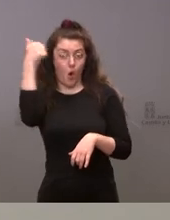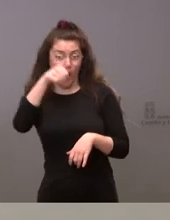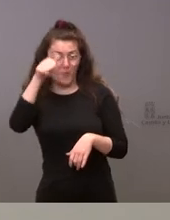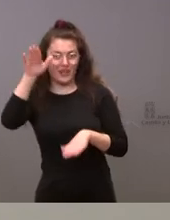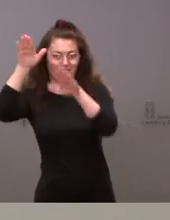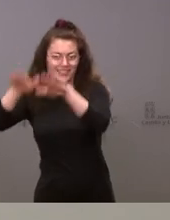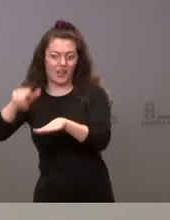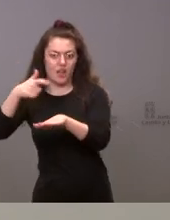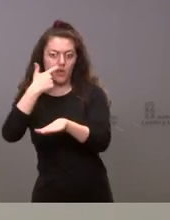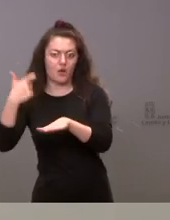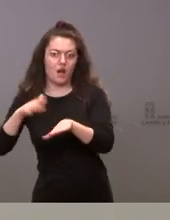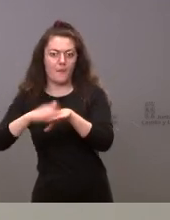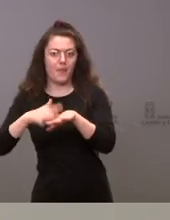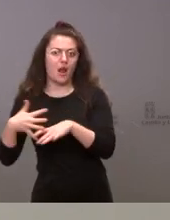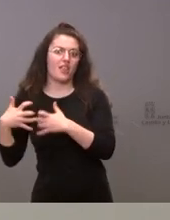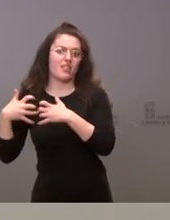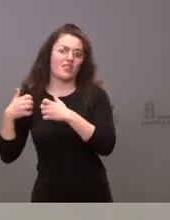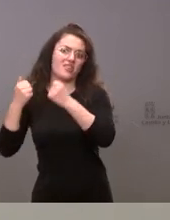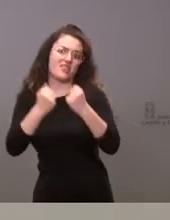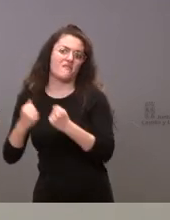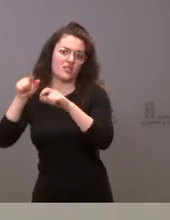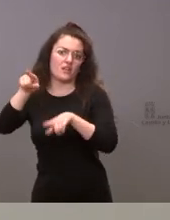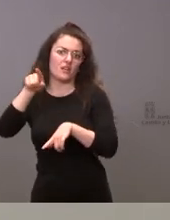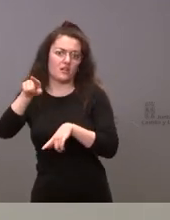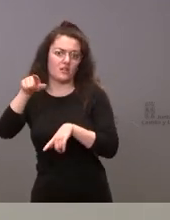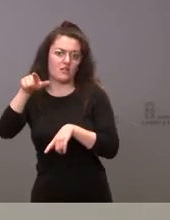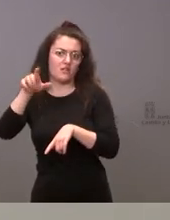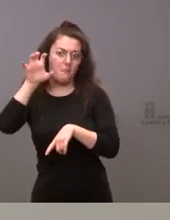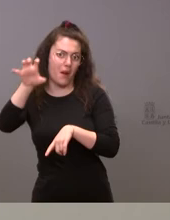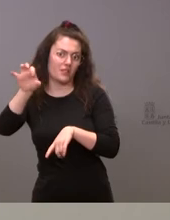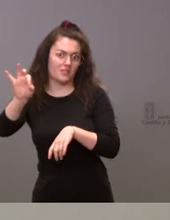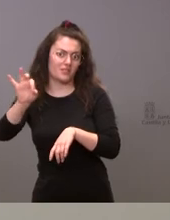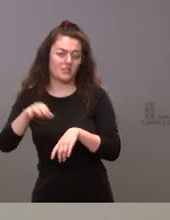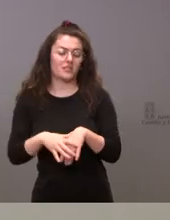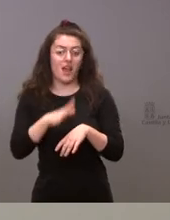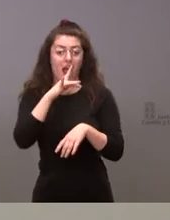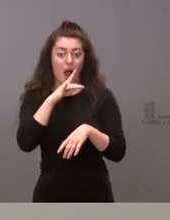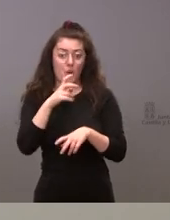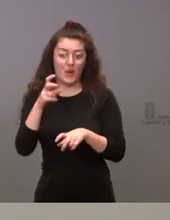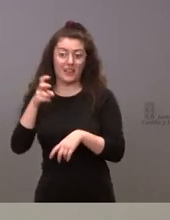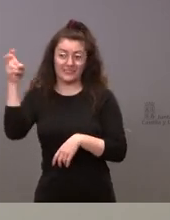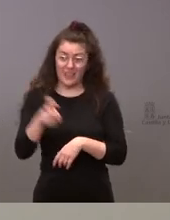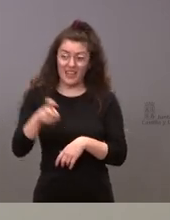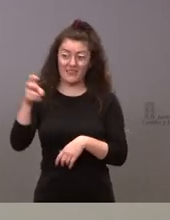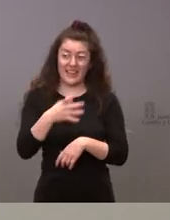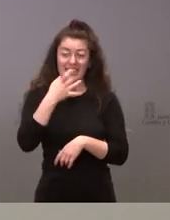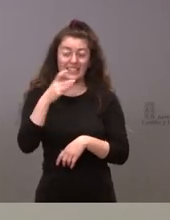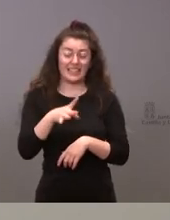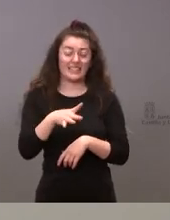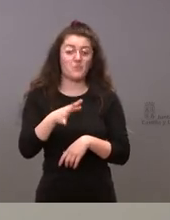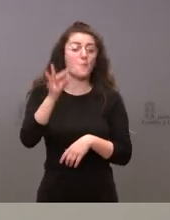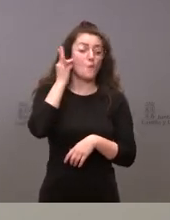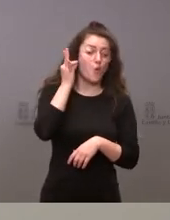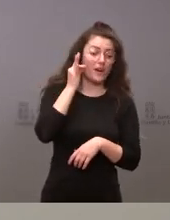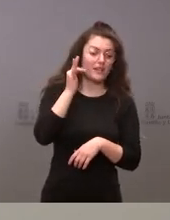su país y generalmente lo que está llegando en esta primera etapa son mujeres y menores pues en este